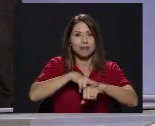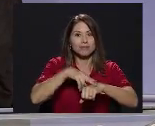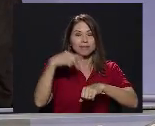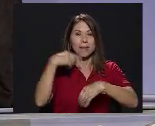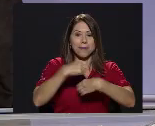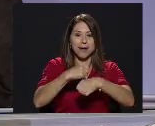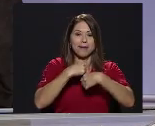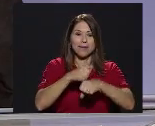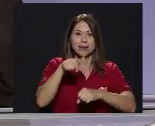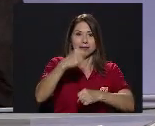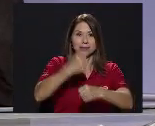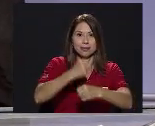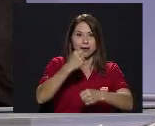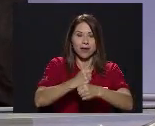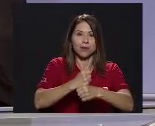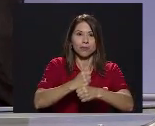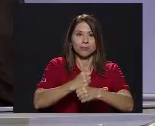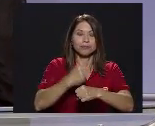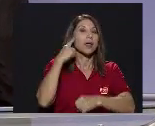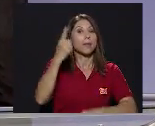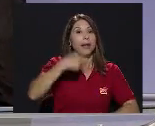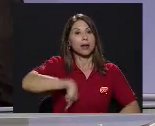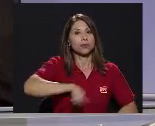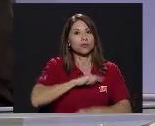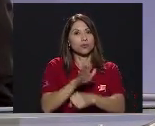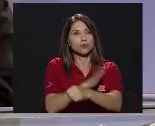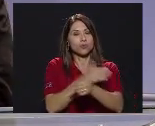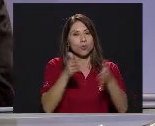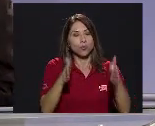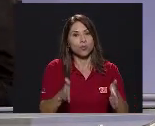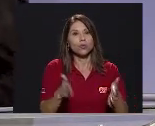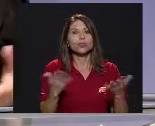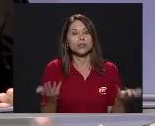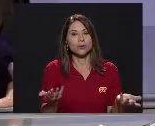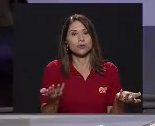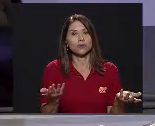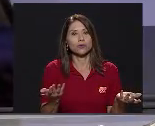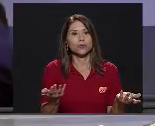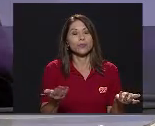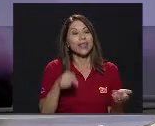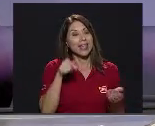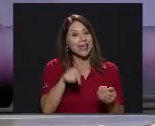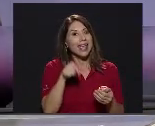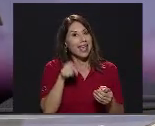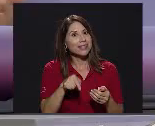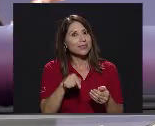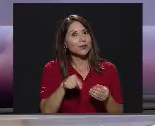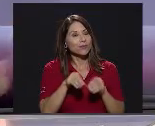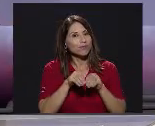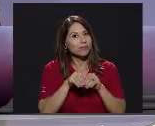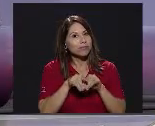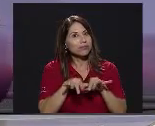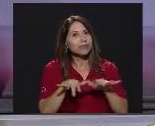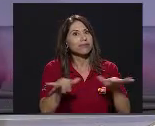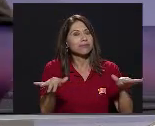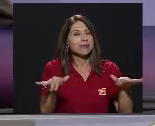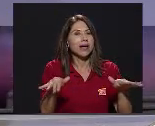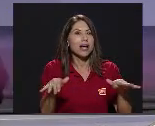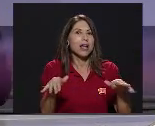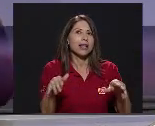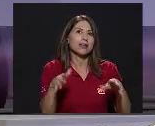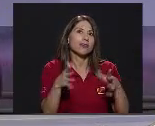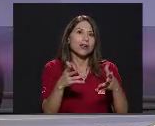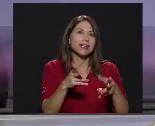Este trabajo Para nosotros Los músicos ¿Verdad? Que esto se extiende A ámbitos Digamos De lo que se llama Lo